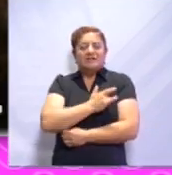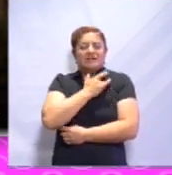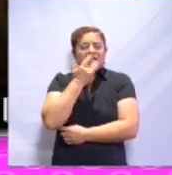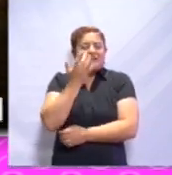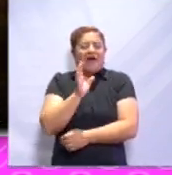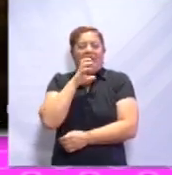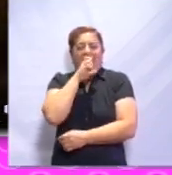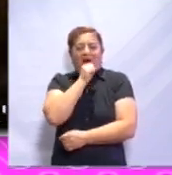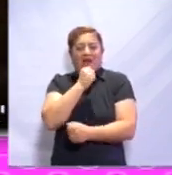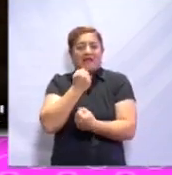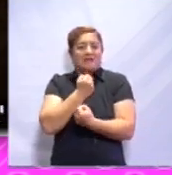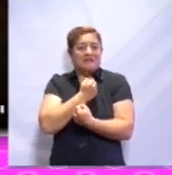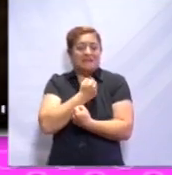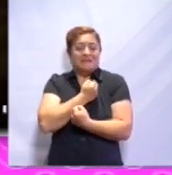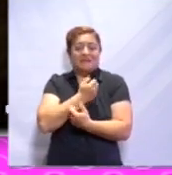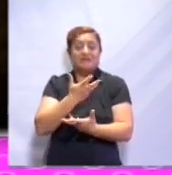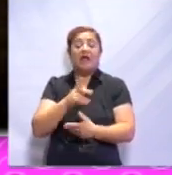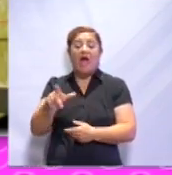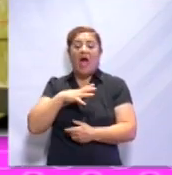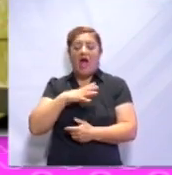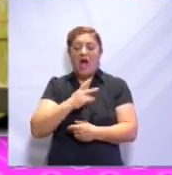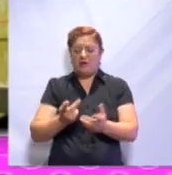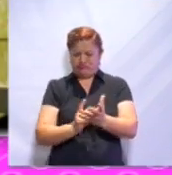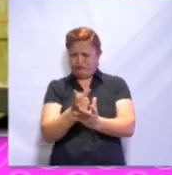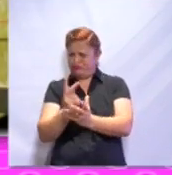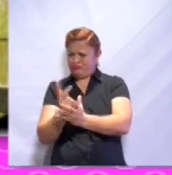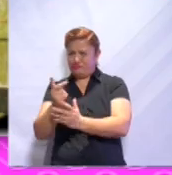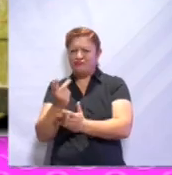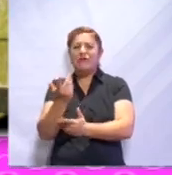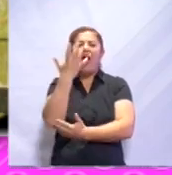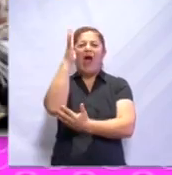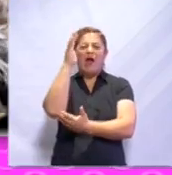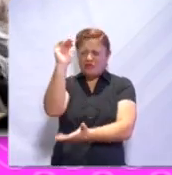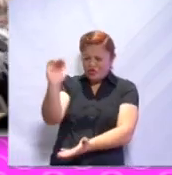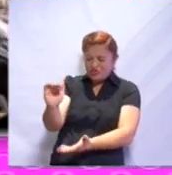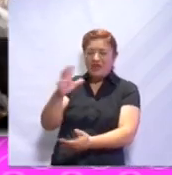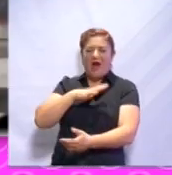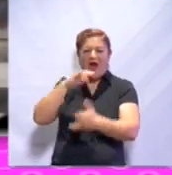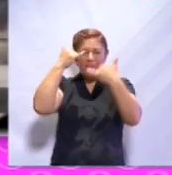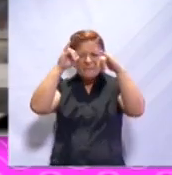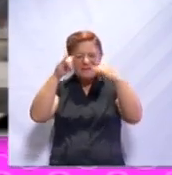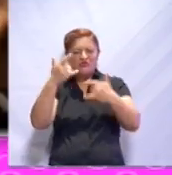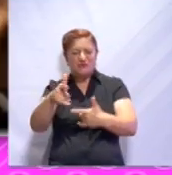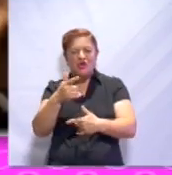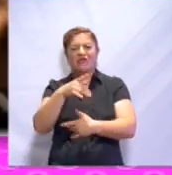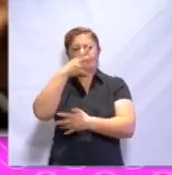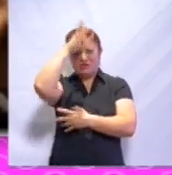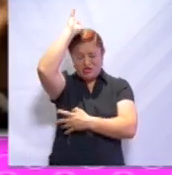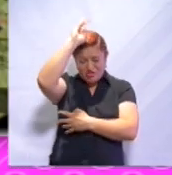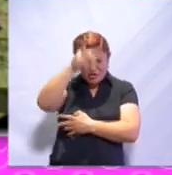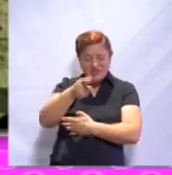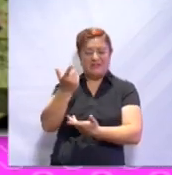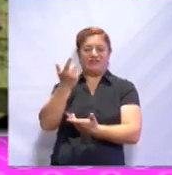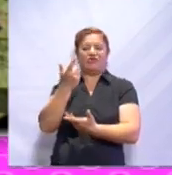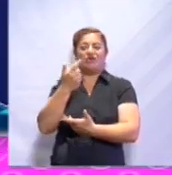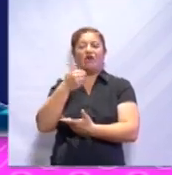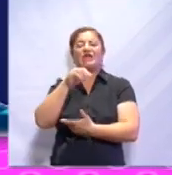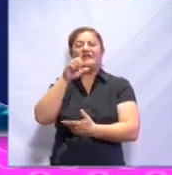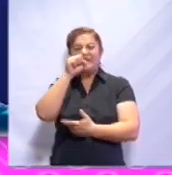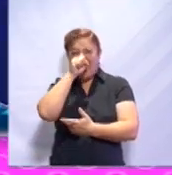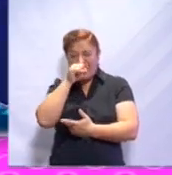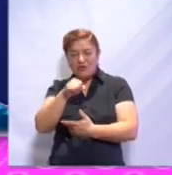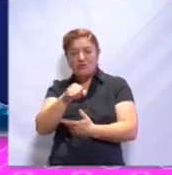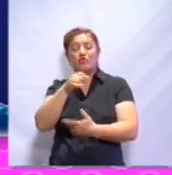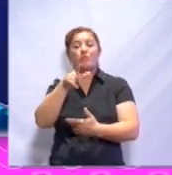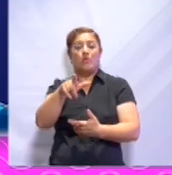caracteriza por la presencia de pastizales y arbustos. En ella viven bisontes, zorrillos, ñandús, serpientes y roedores.